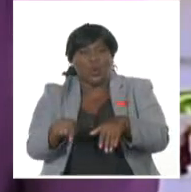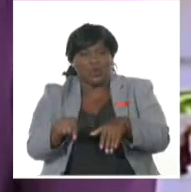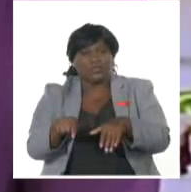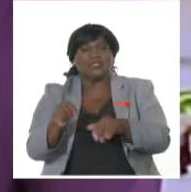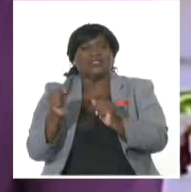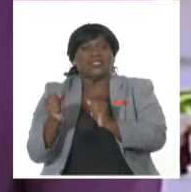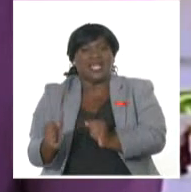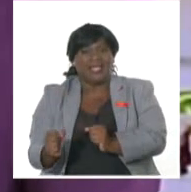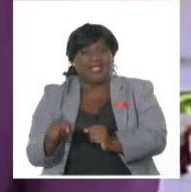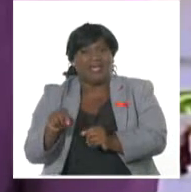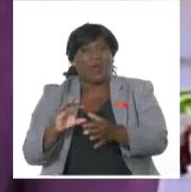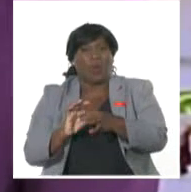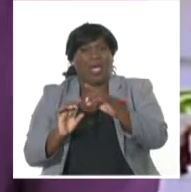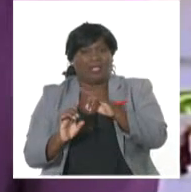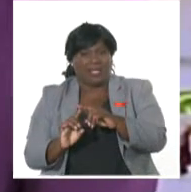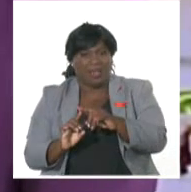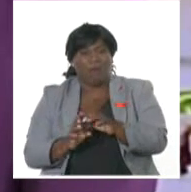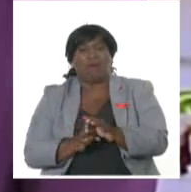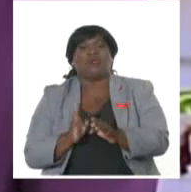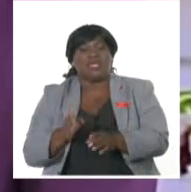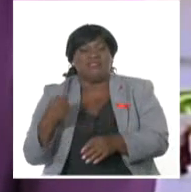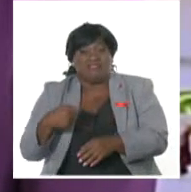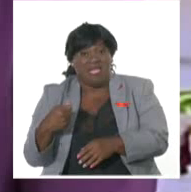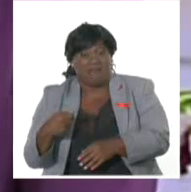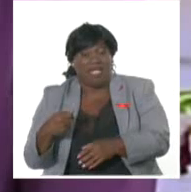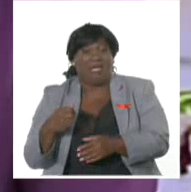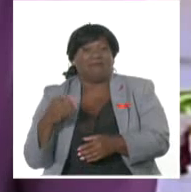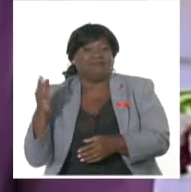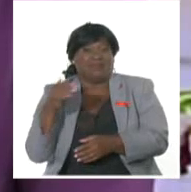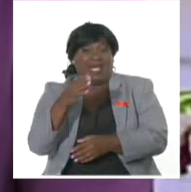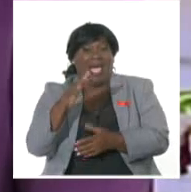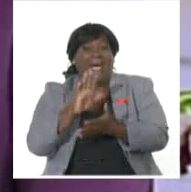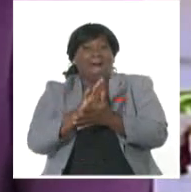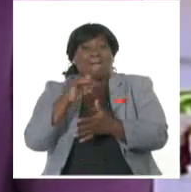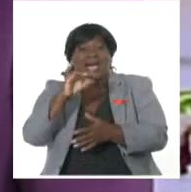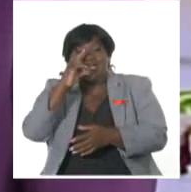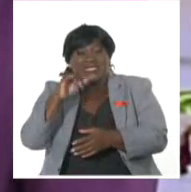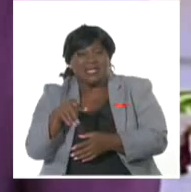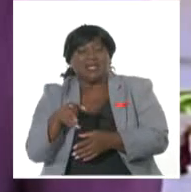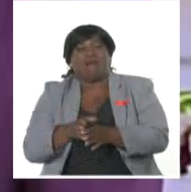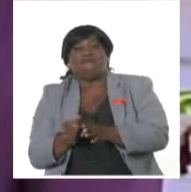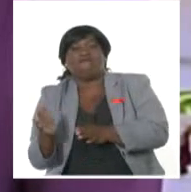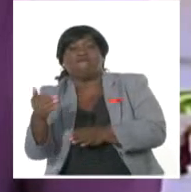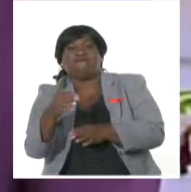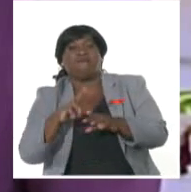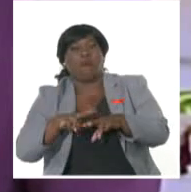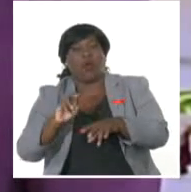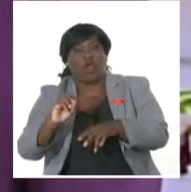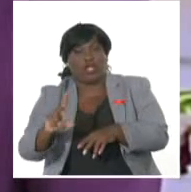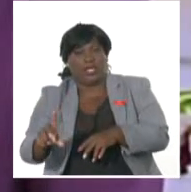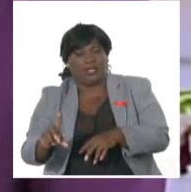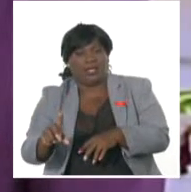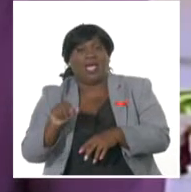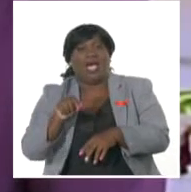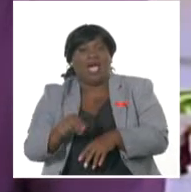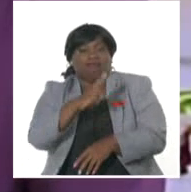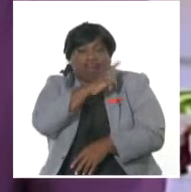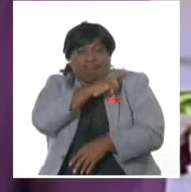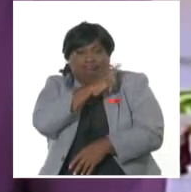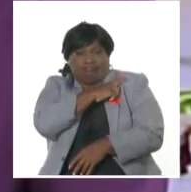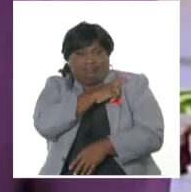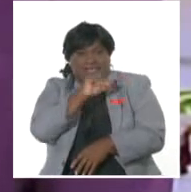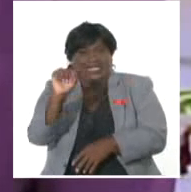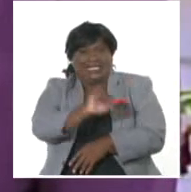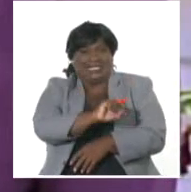próximos espacios tendremos detalles, declaraciones de las autoridades pertinentes acerca de cómo se realizará este traslado de las